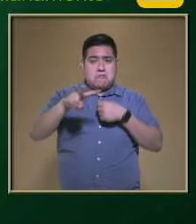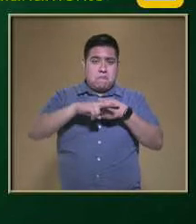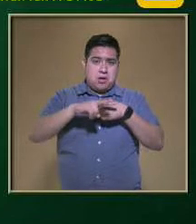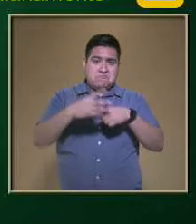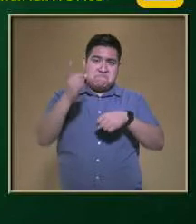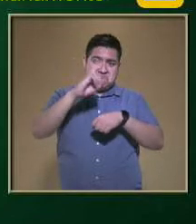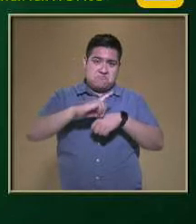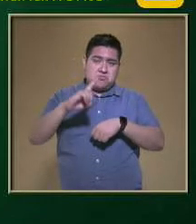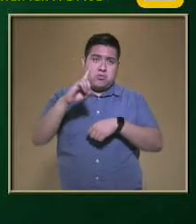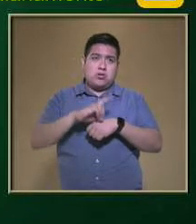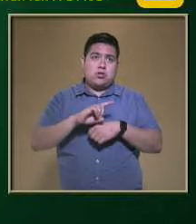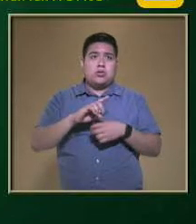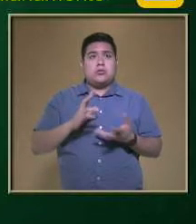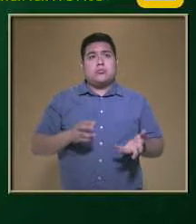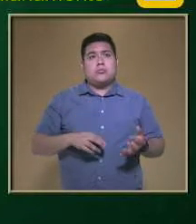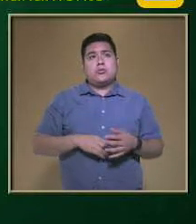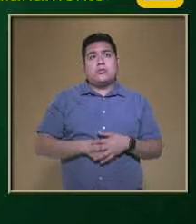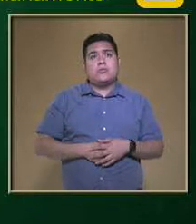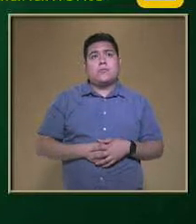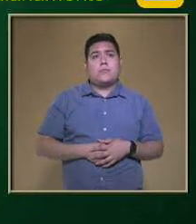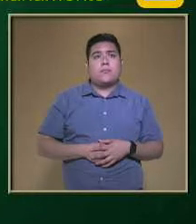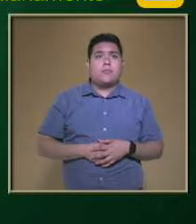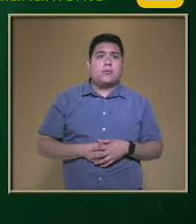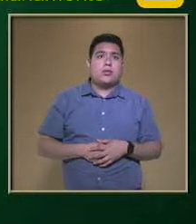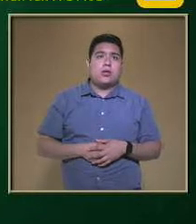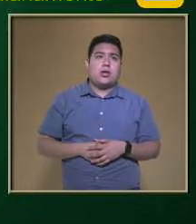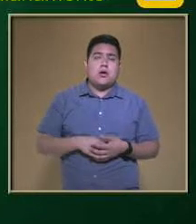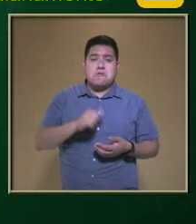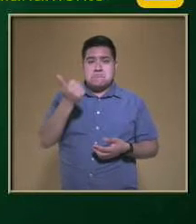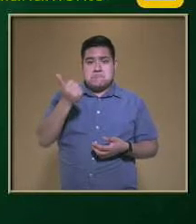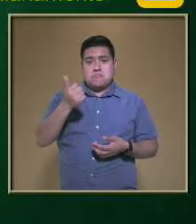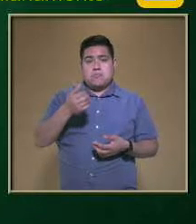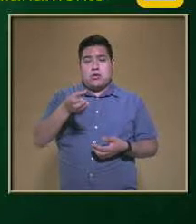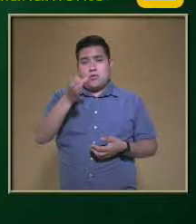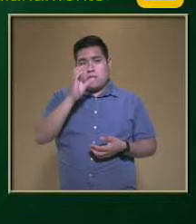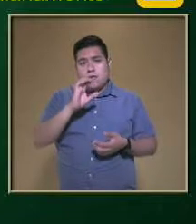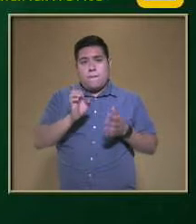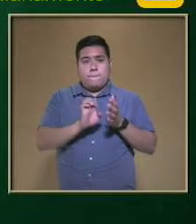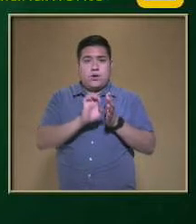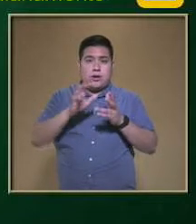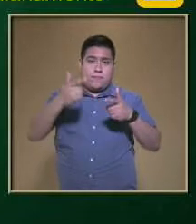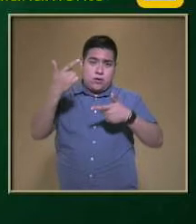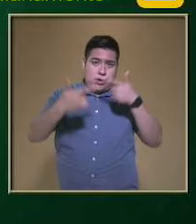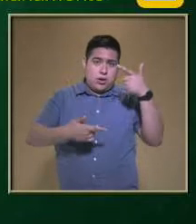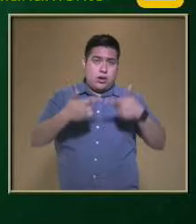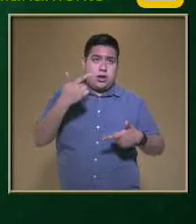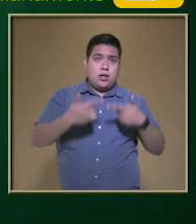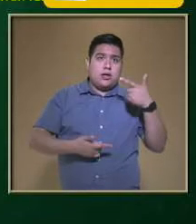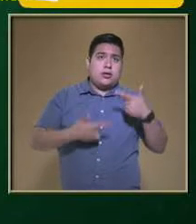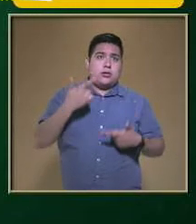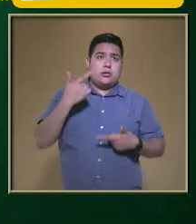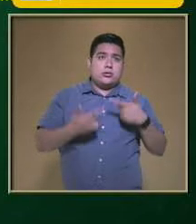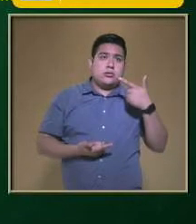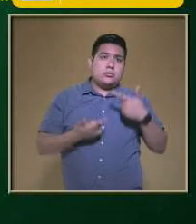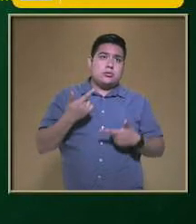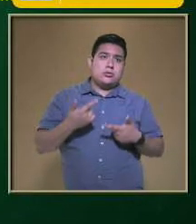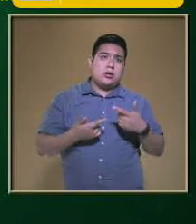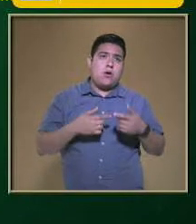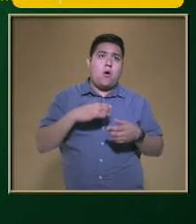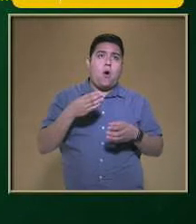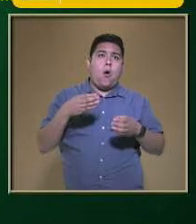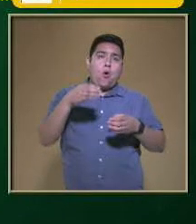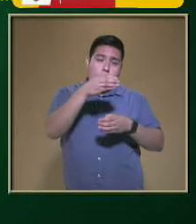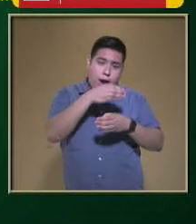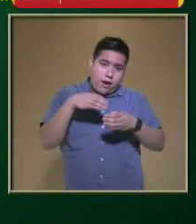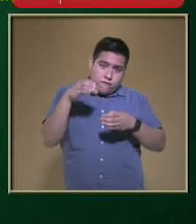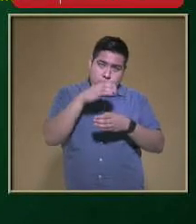consumimos Otro tipo De bebidas Como lo son Las leches Semidescremadas O bebidas Que lleven Soya o sin azúcar Pues bueno Ya